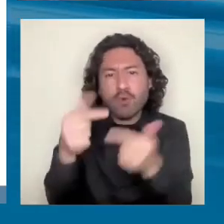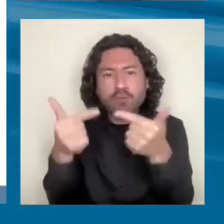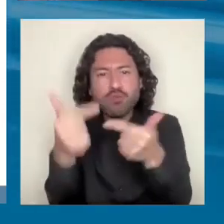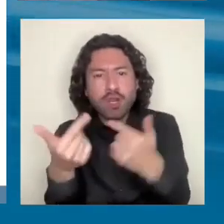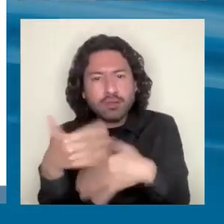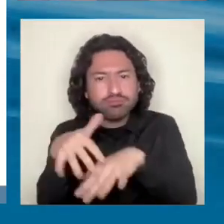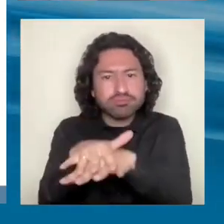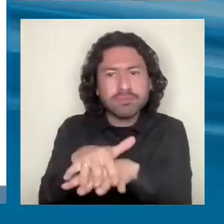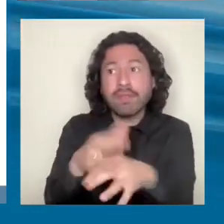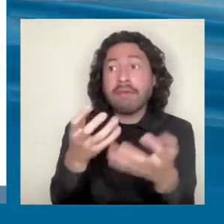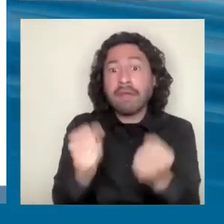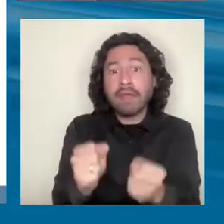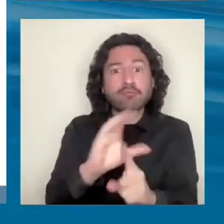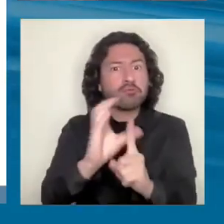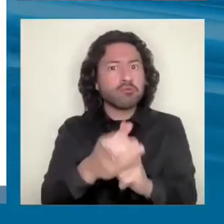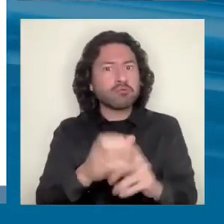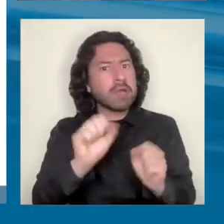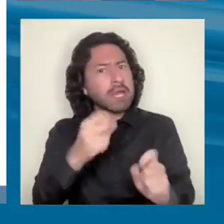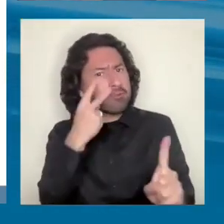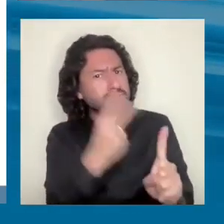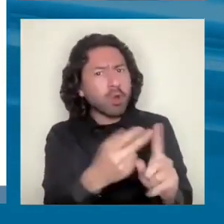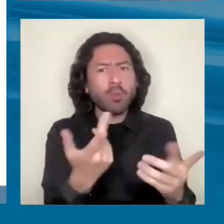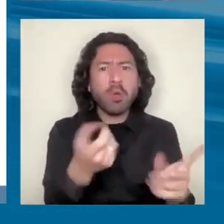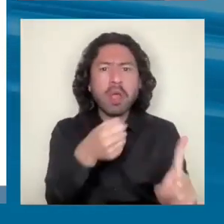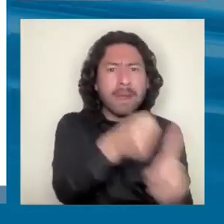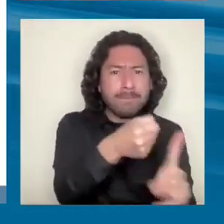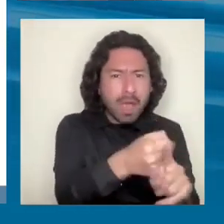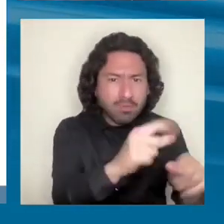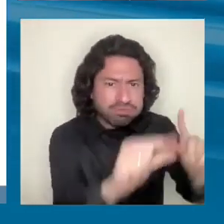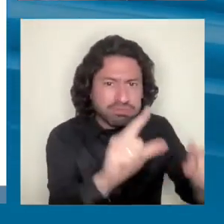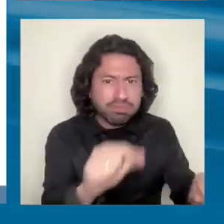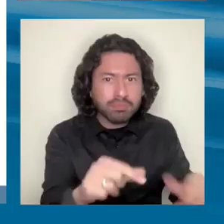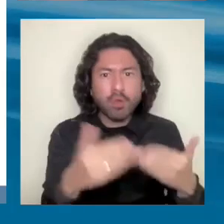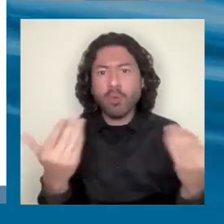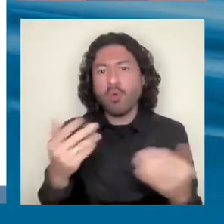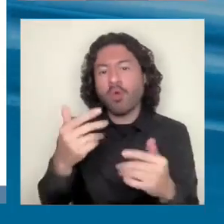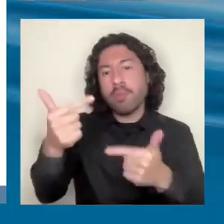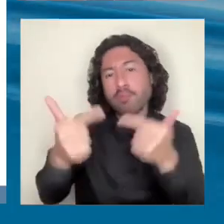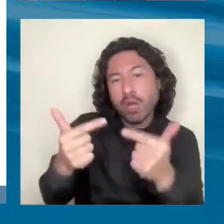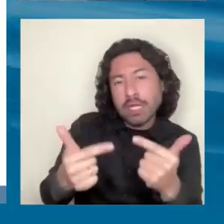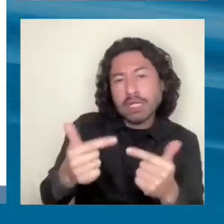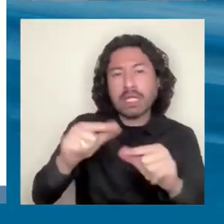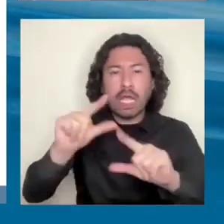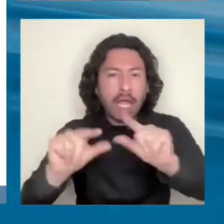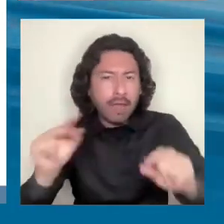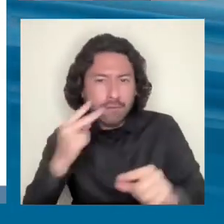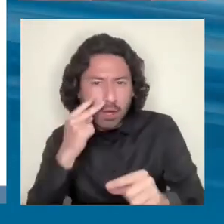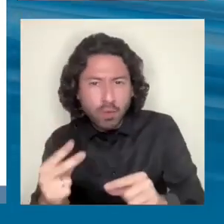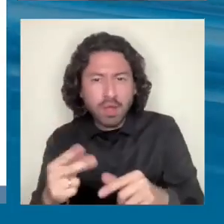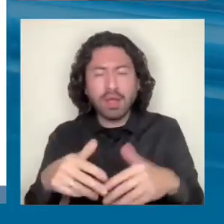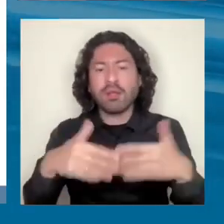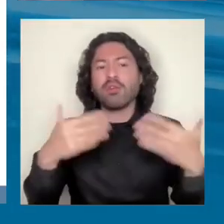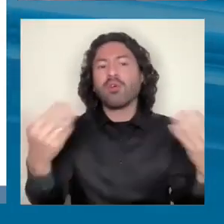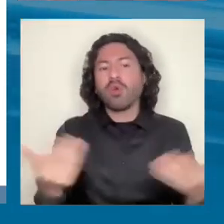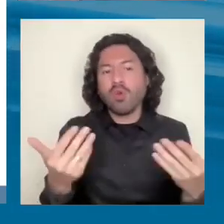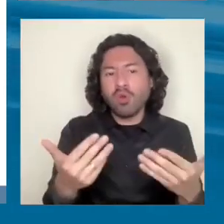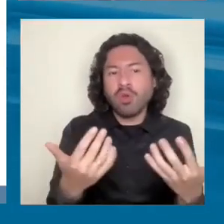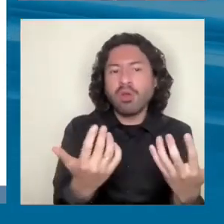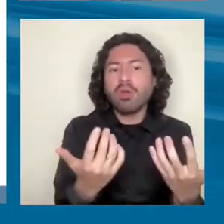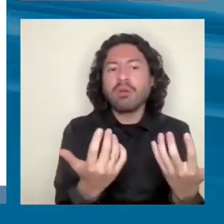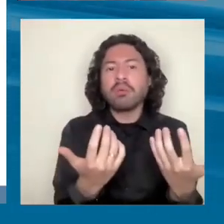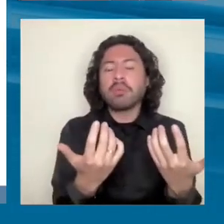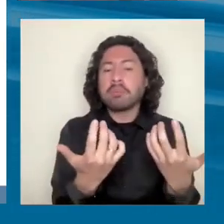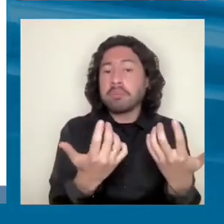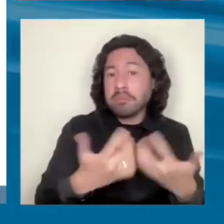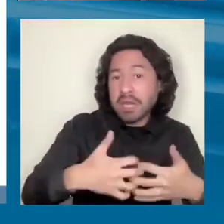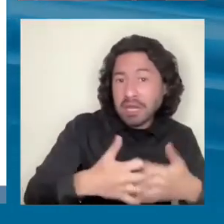tener una cultura de evaluación de impactos, de evaluación de las políticas, las operativas, herramientas modernas de gestión pública, mecanismos de ejecución transparente y honesta de los